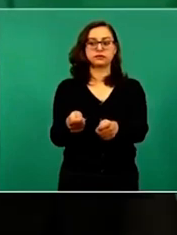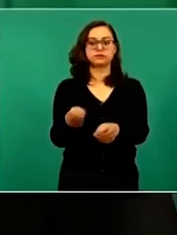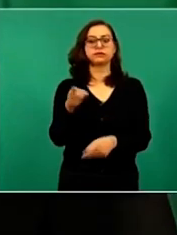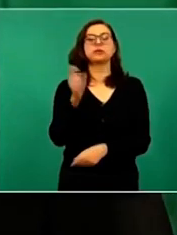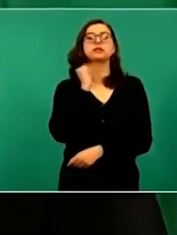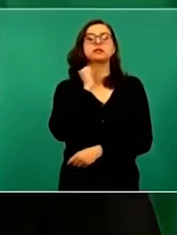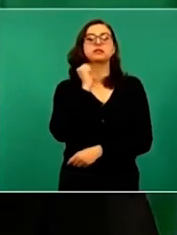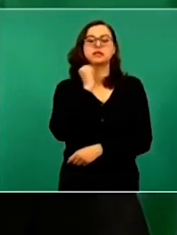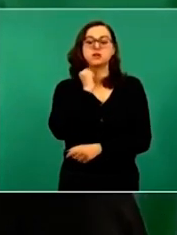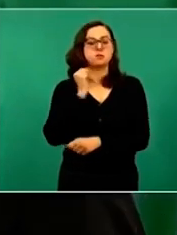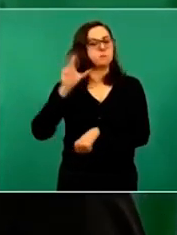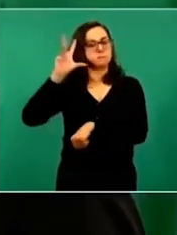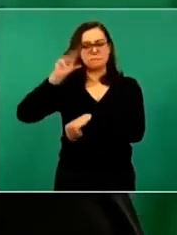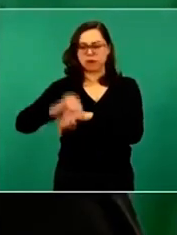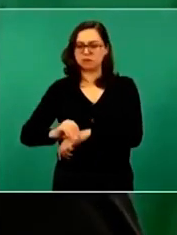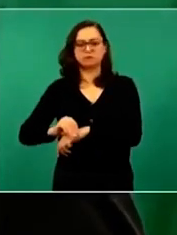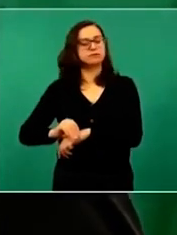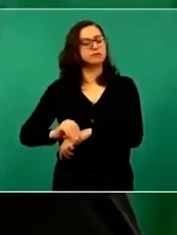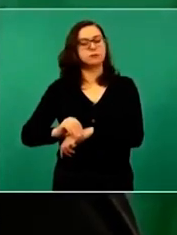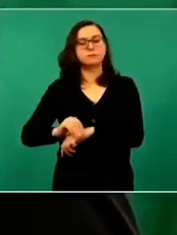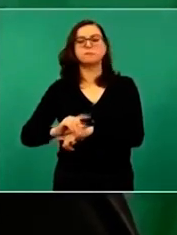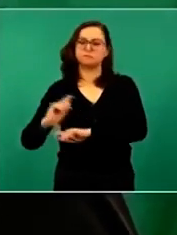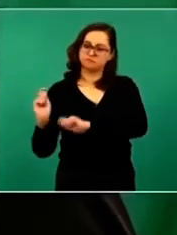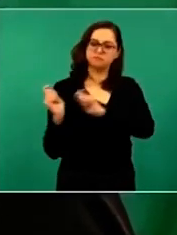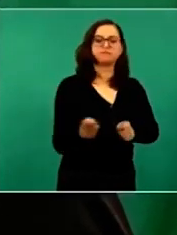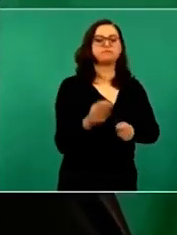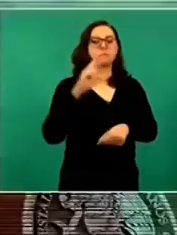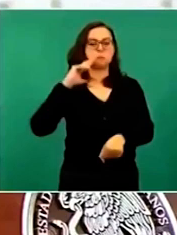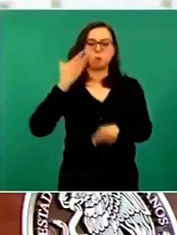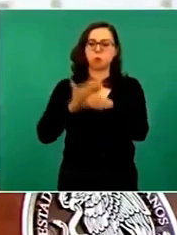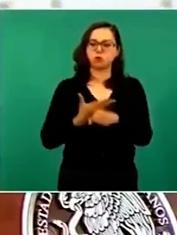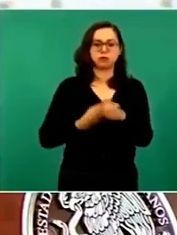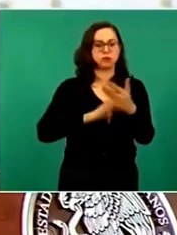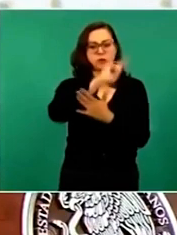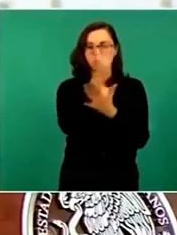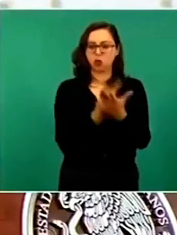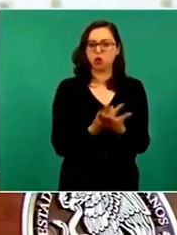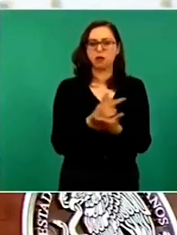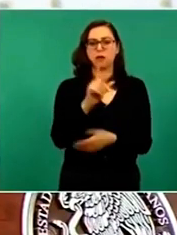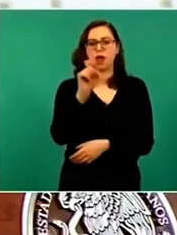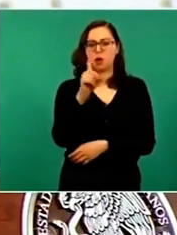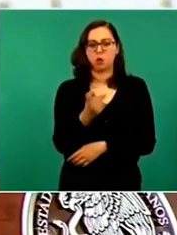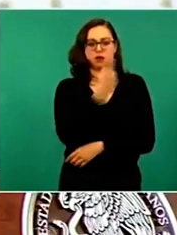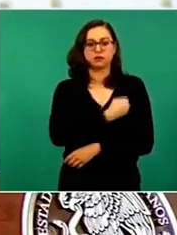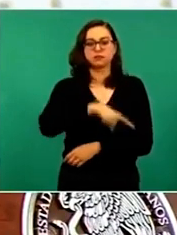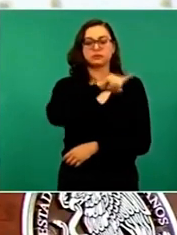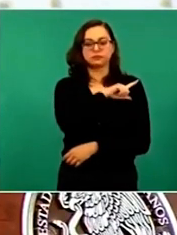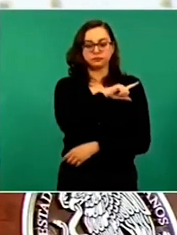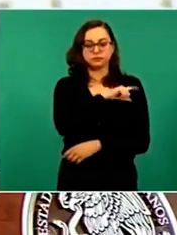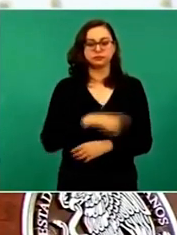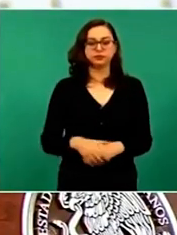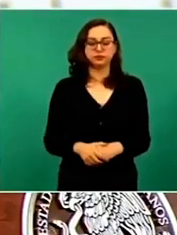senador, va a pedir licencia para hacerse cargo del programa de Agua Saludable. ¿Por qué?